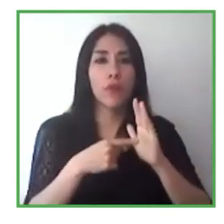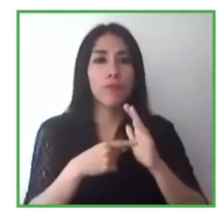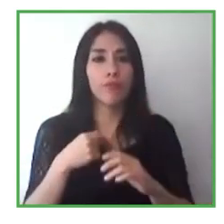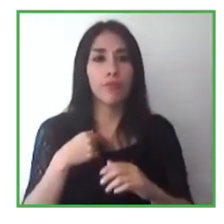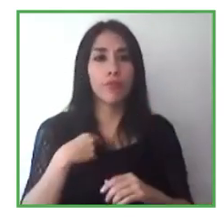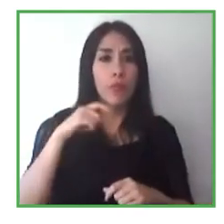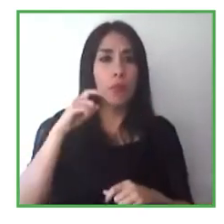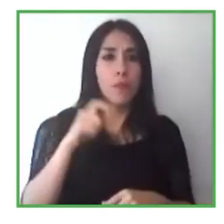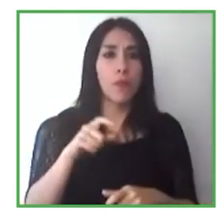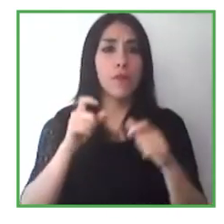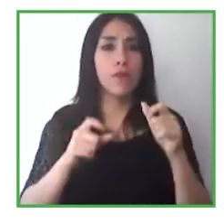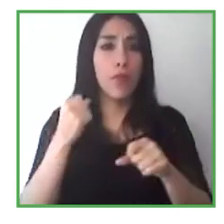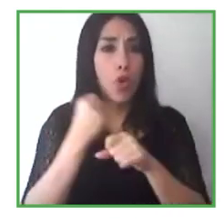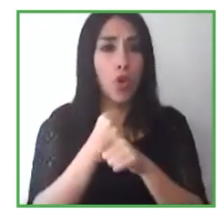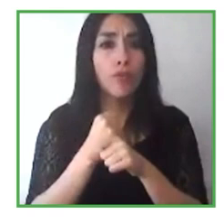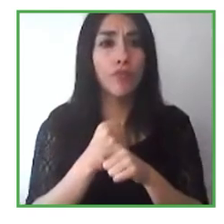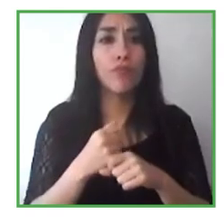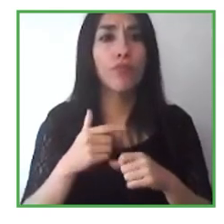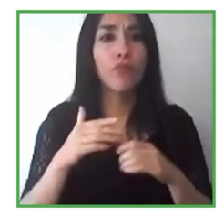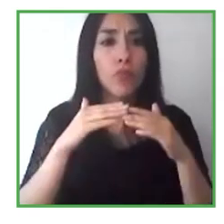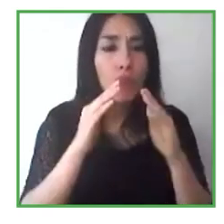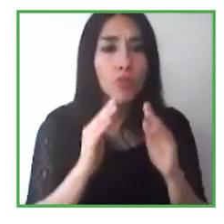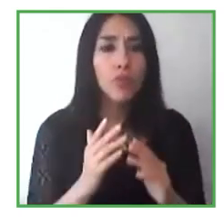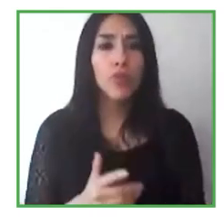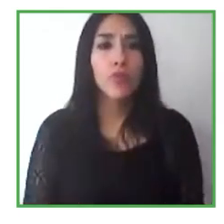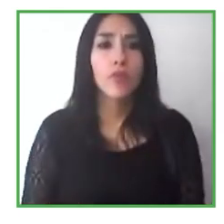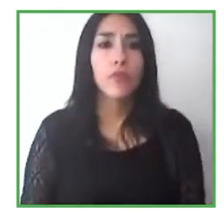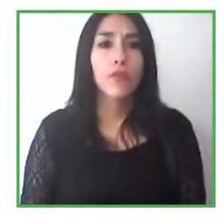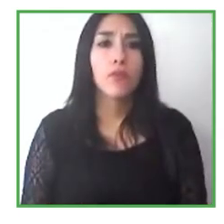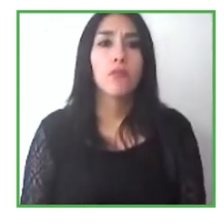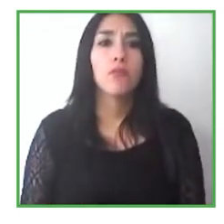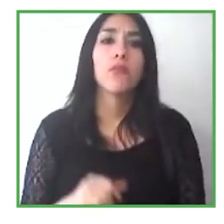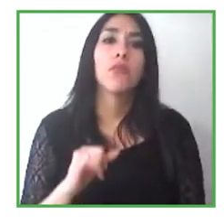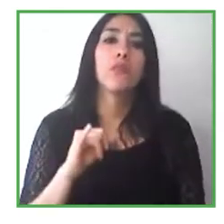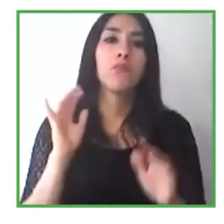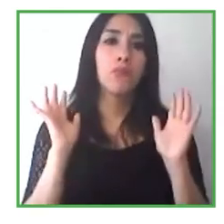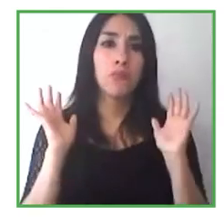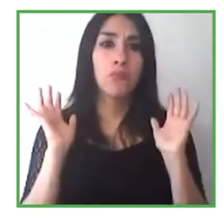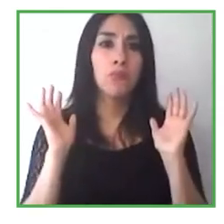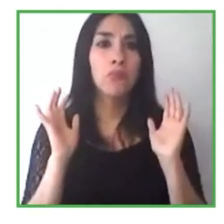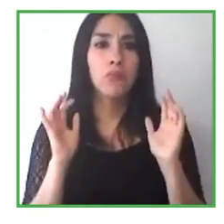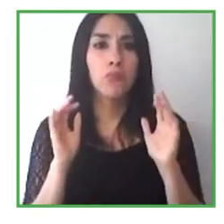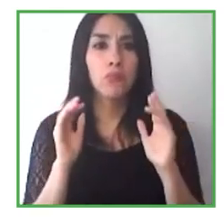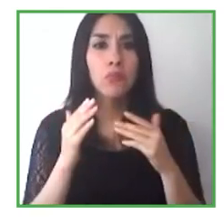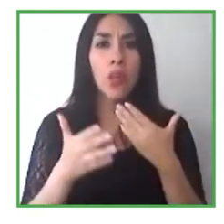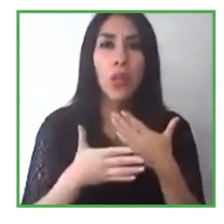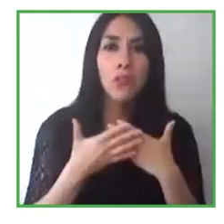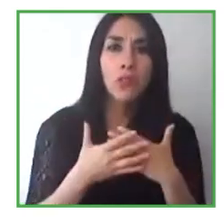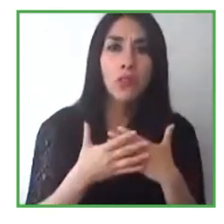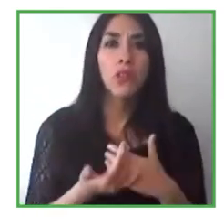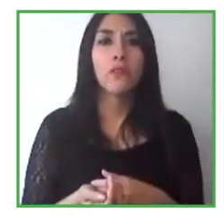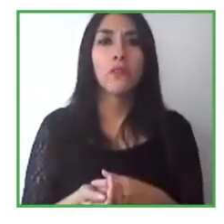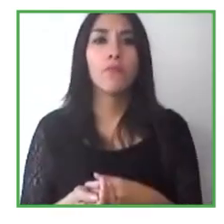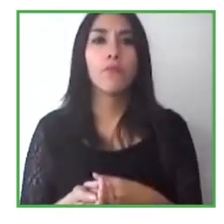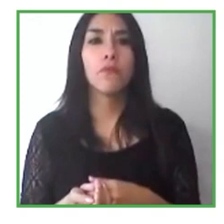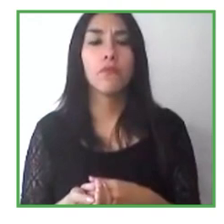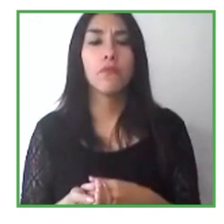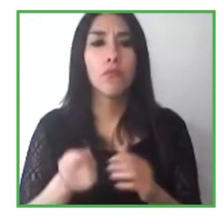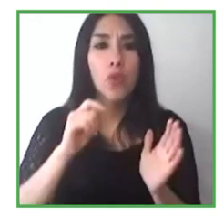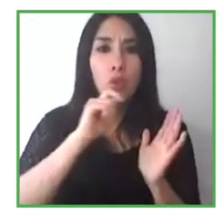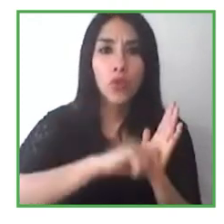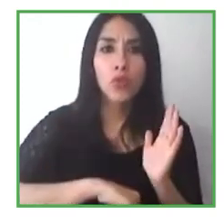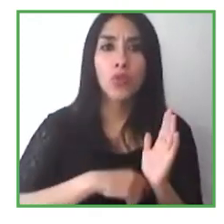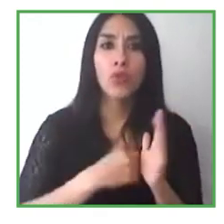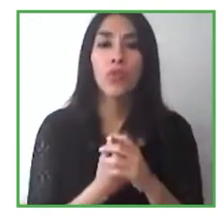su hogar, uno de los criterios en una entrevista de selección va a ser tenemos el lugar y el